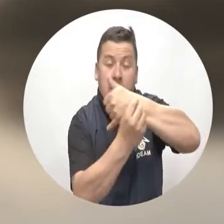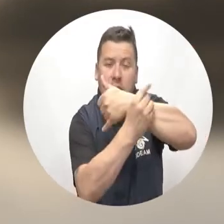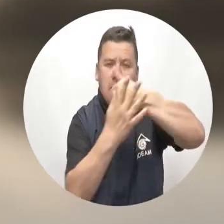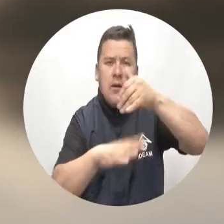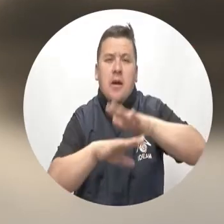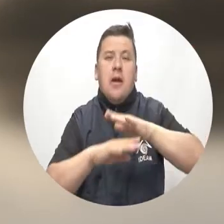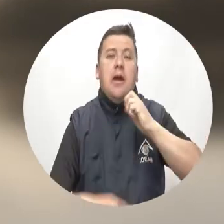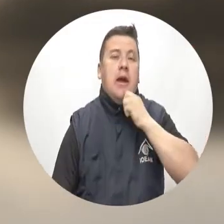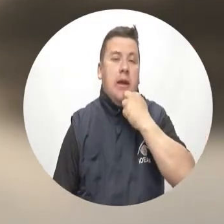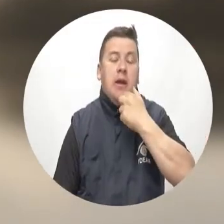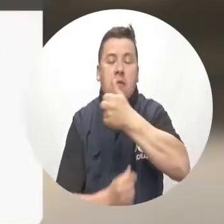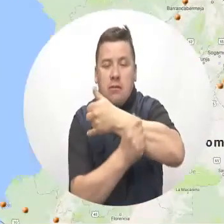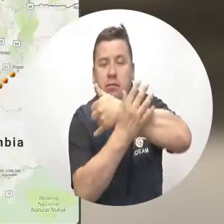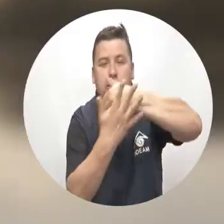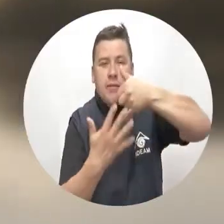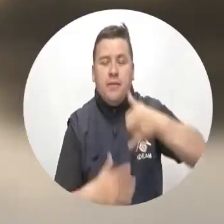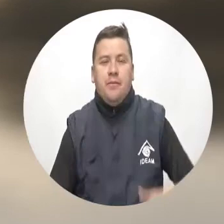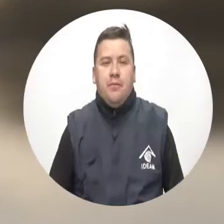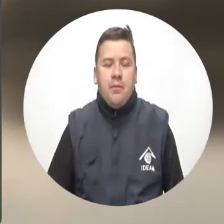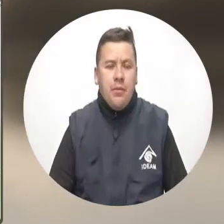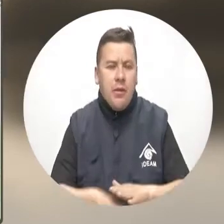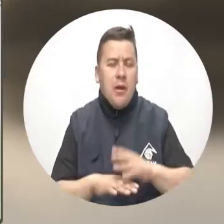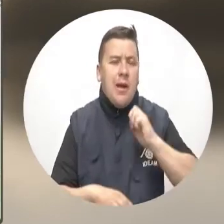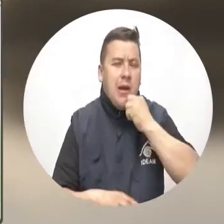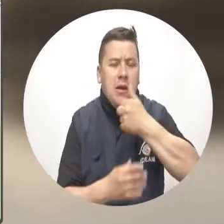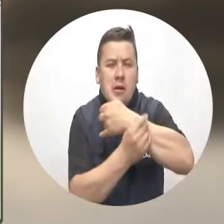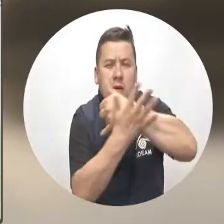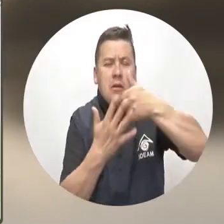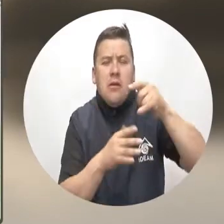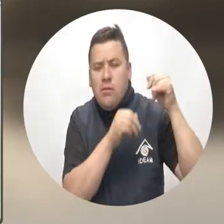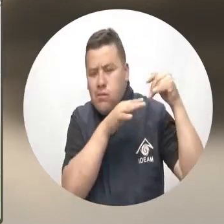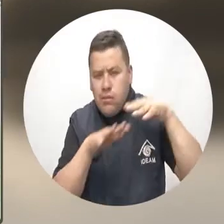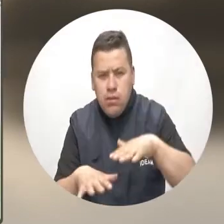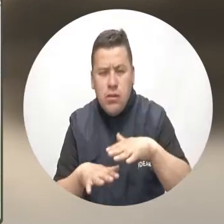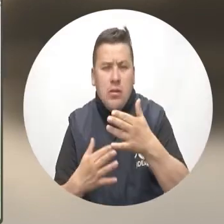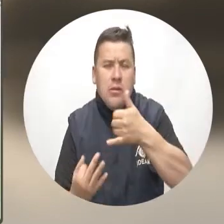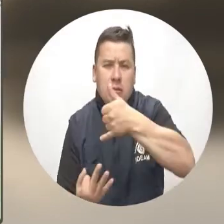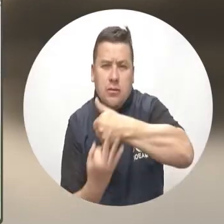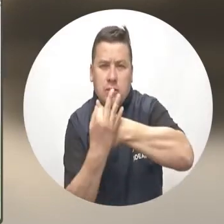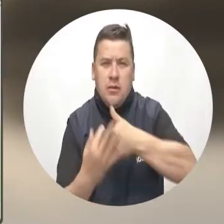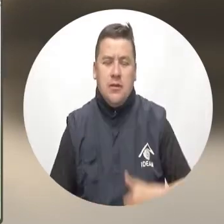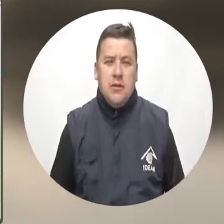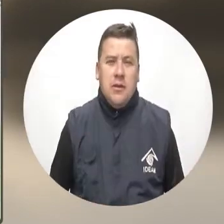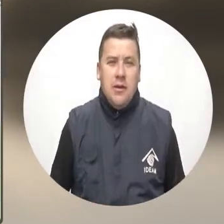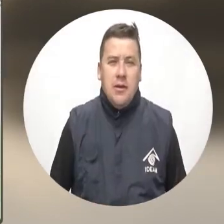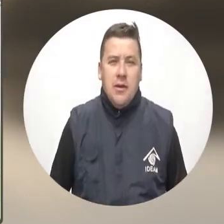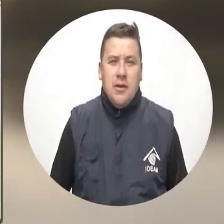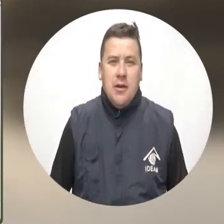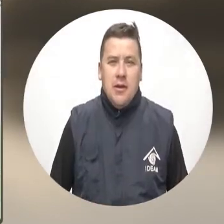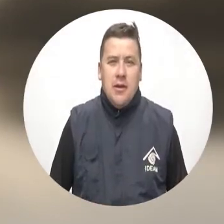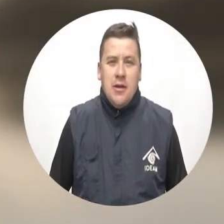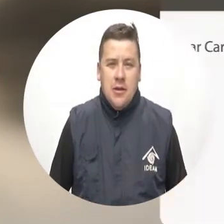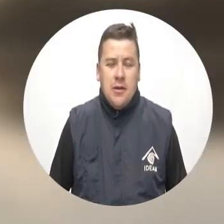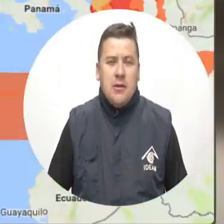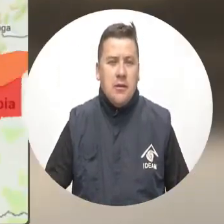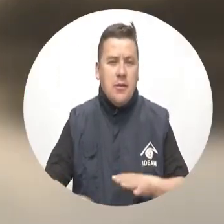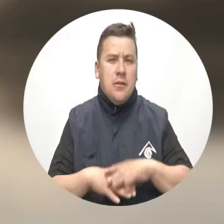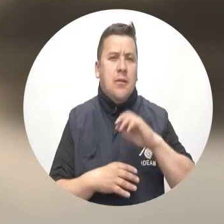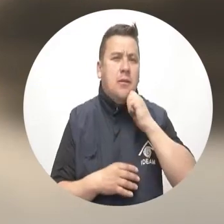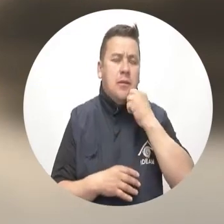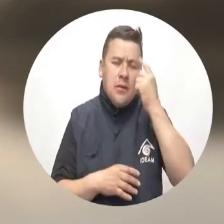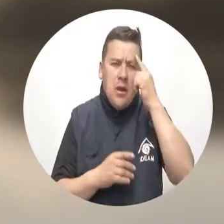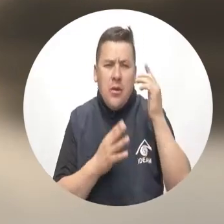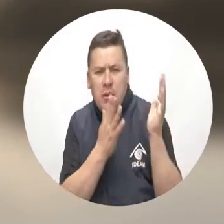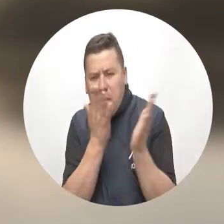Caribe y alerta naranja en el Pacífico. Alerta naranja con derrumbes en el Pacífico y la zona andina. Alerta